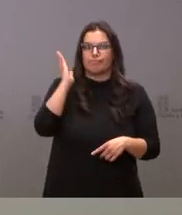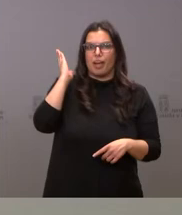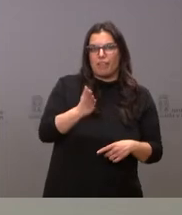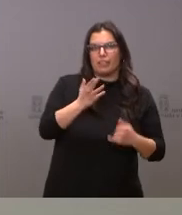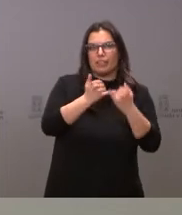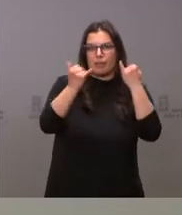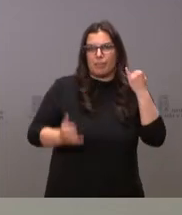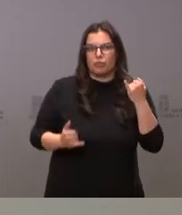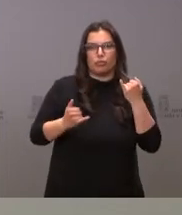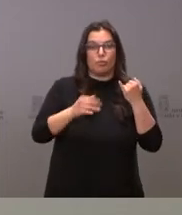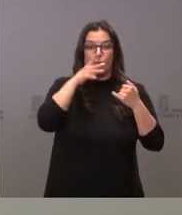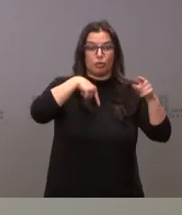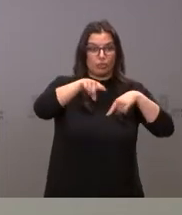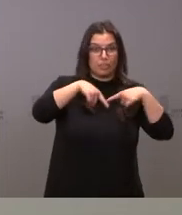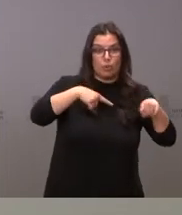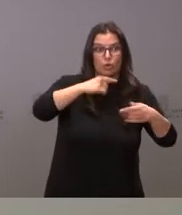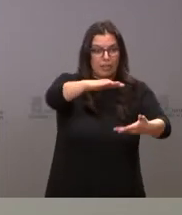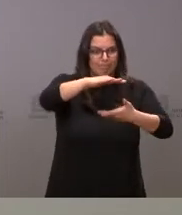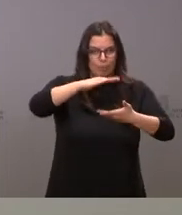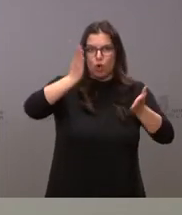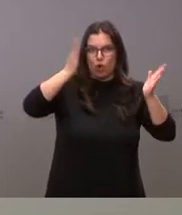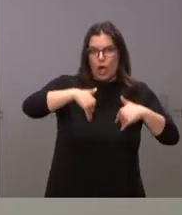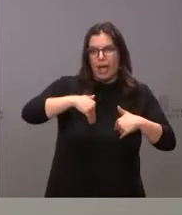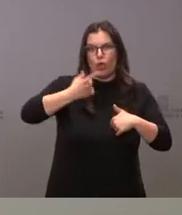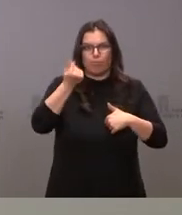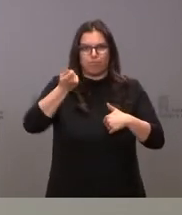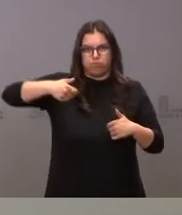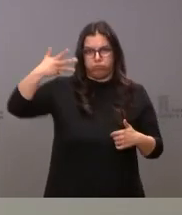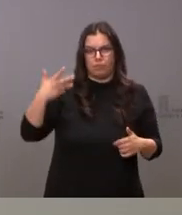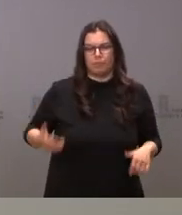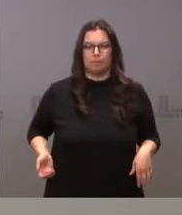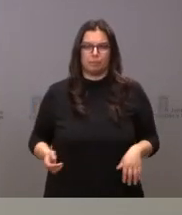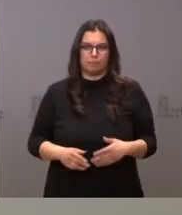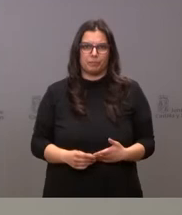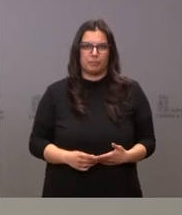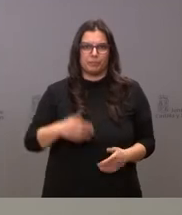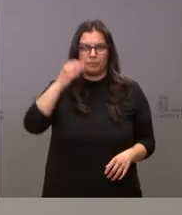suministros y en el transporte que estamos atravesando en las actuales circunstancias.